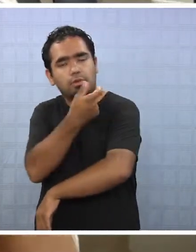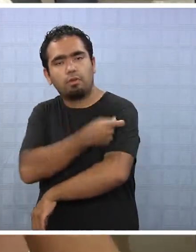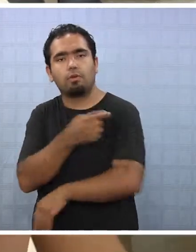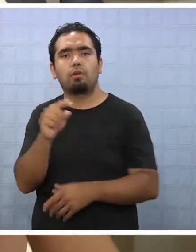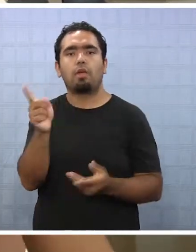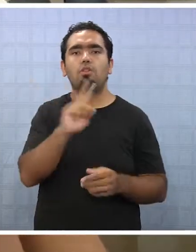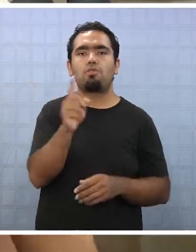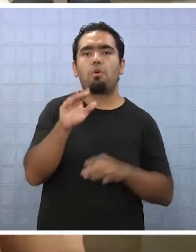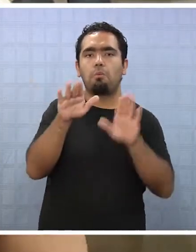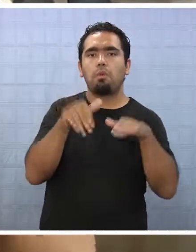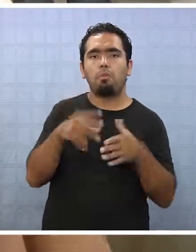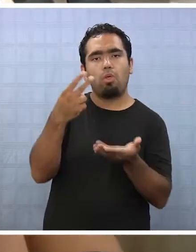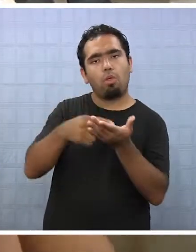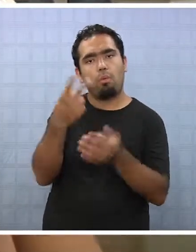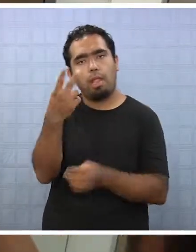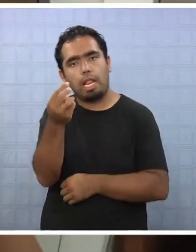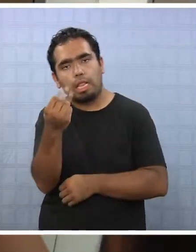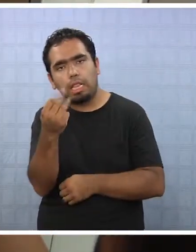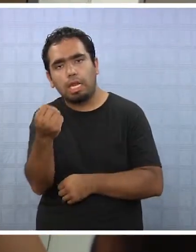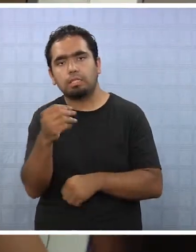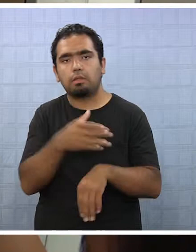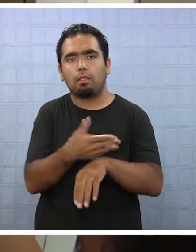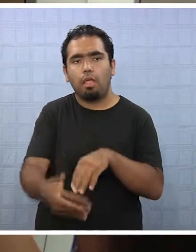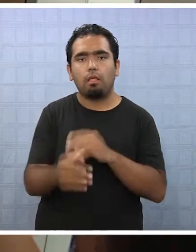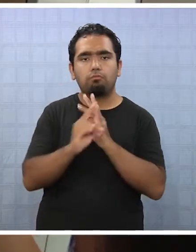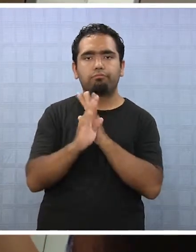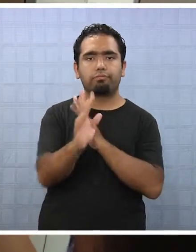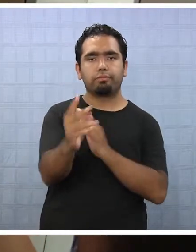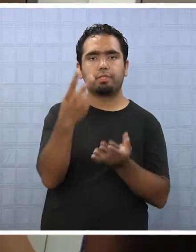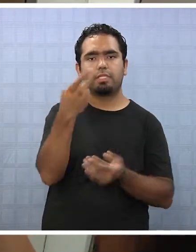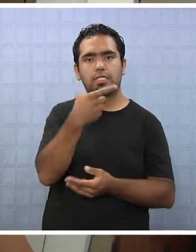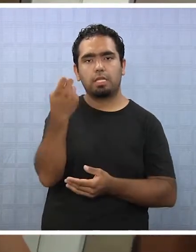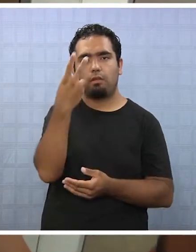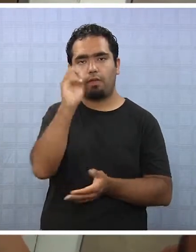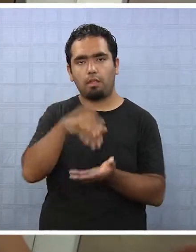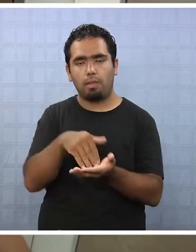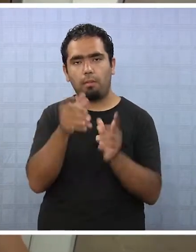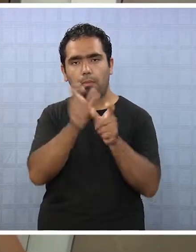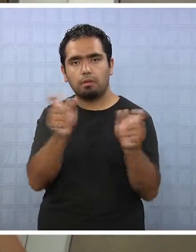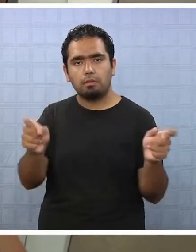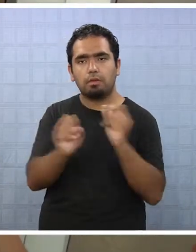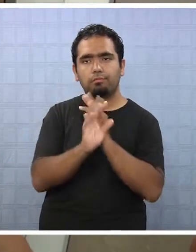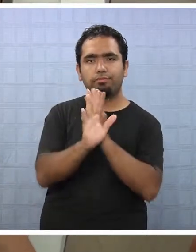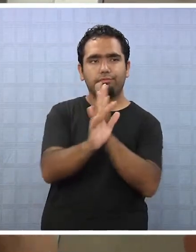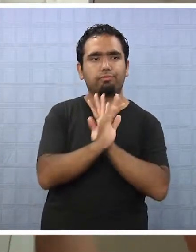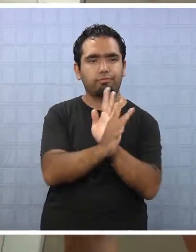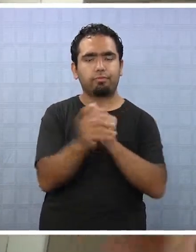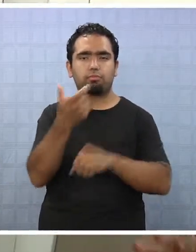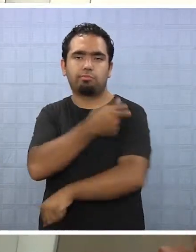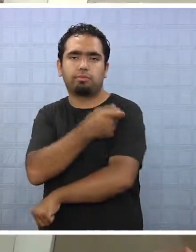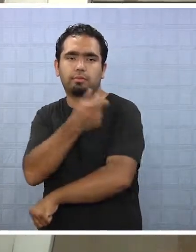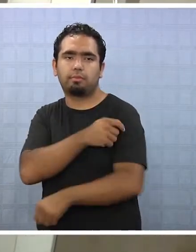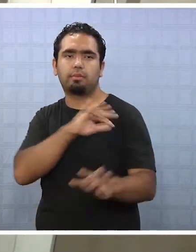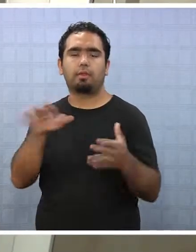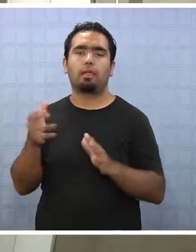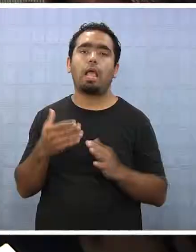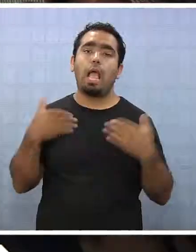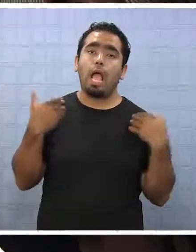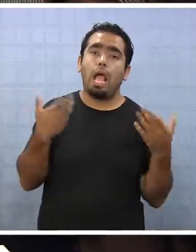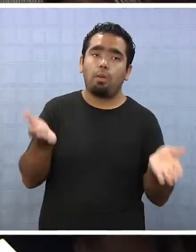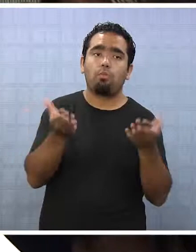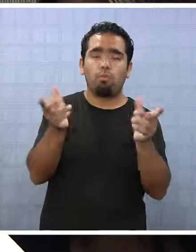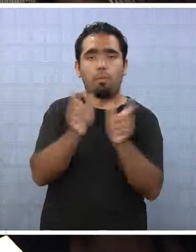víctimas fatales y debieron ser vacunadas 120.000 personas. Incentivar a la gente a que se acerquen a los distintos centros